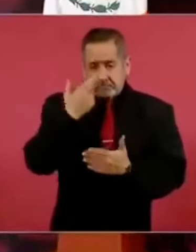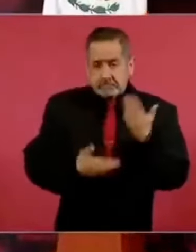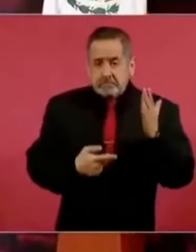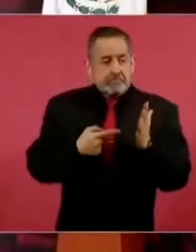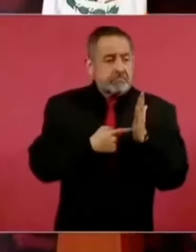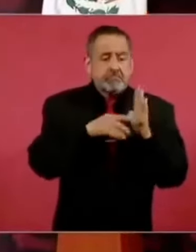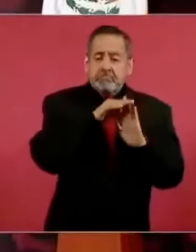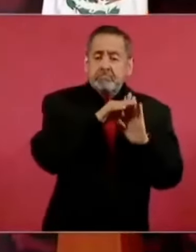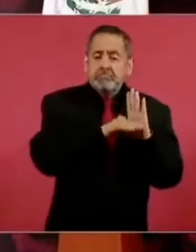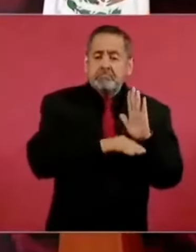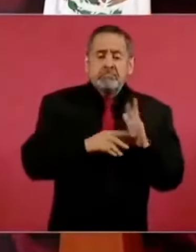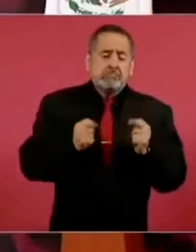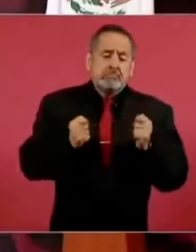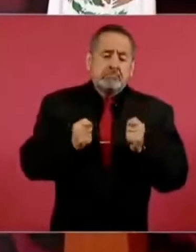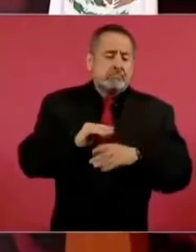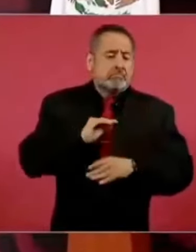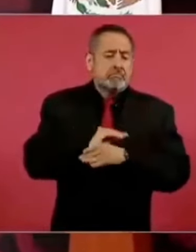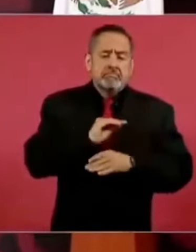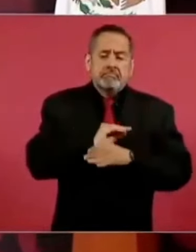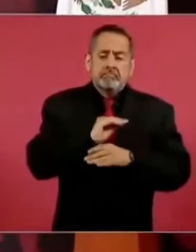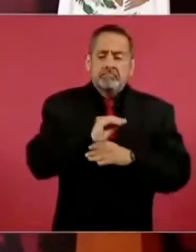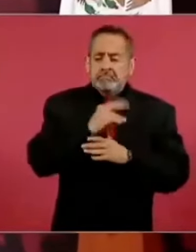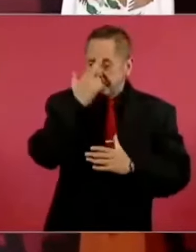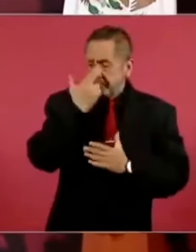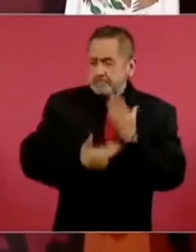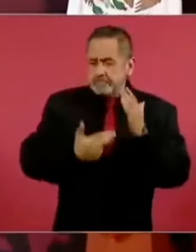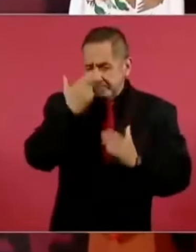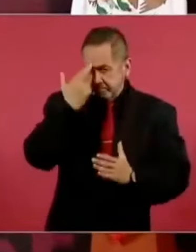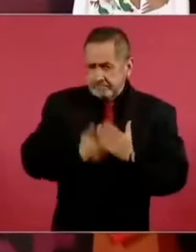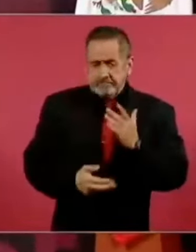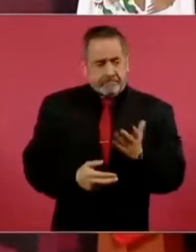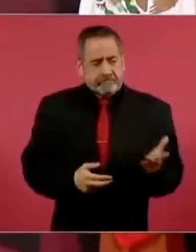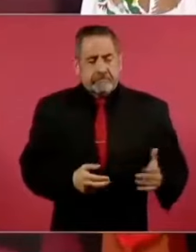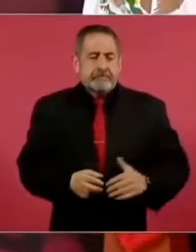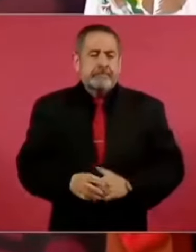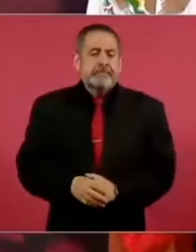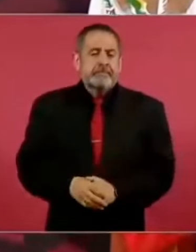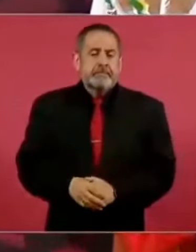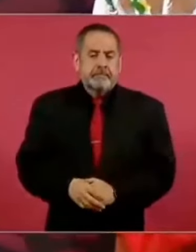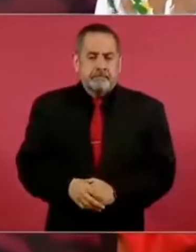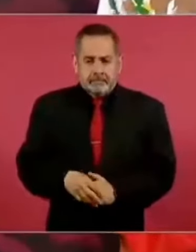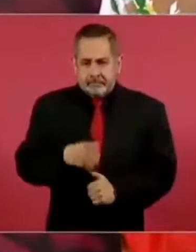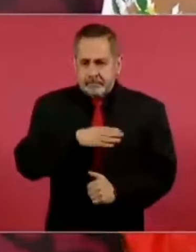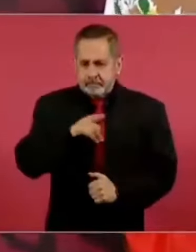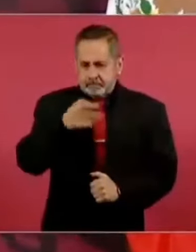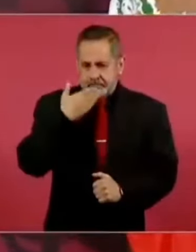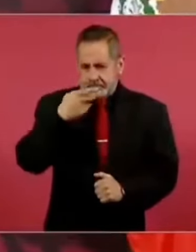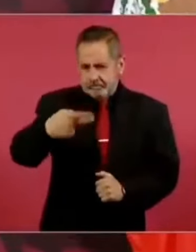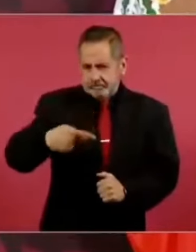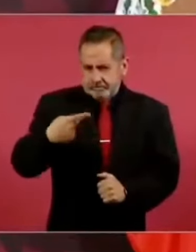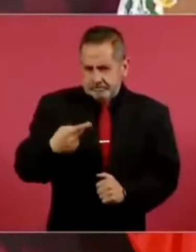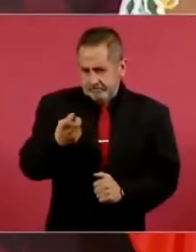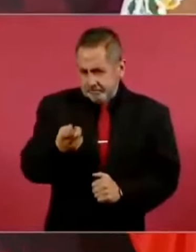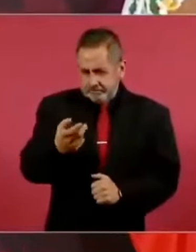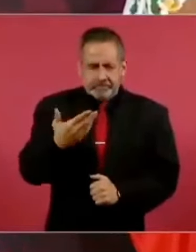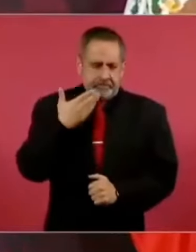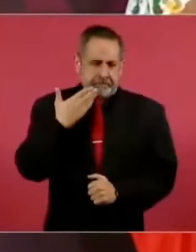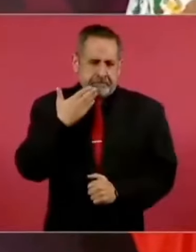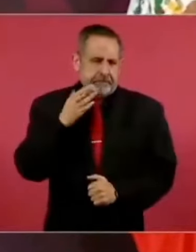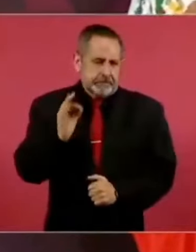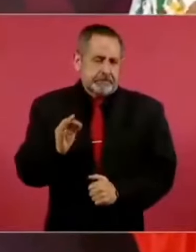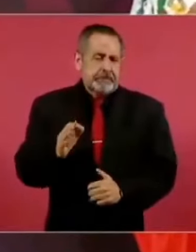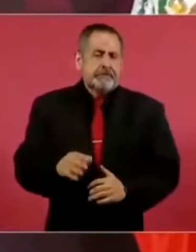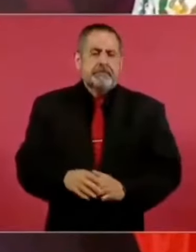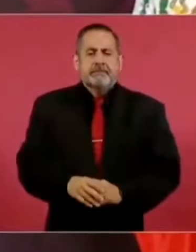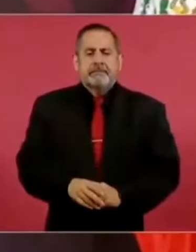procedimientos. Entonces, qué bien que me preguntaste sobre esto y,